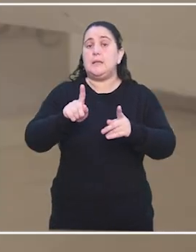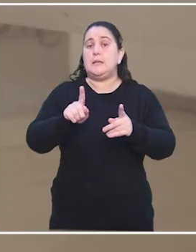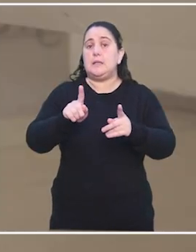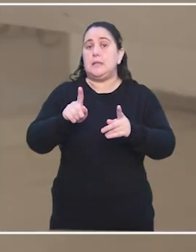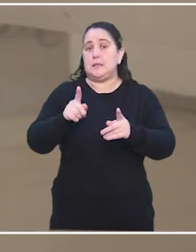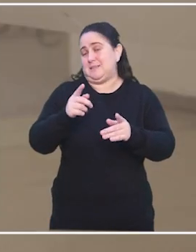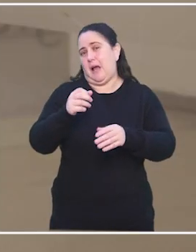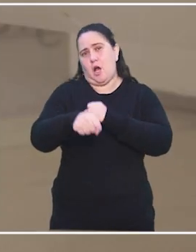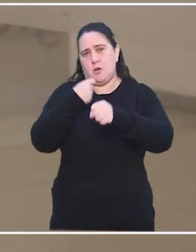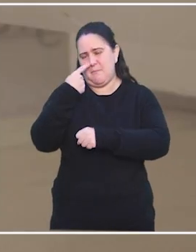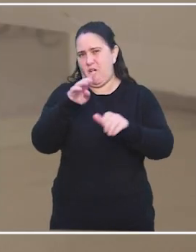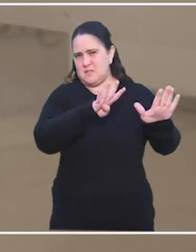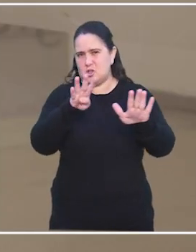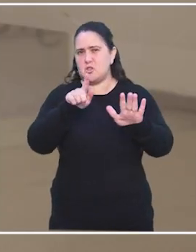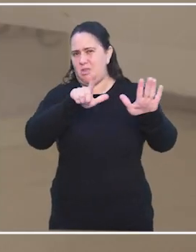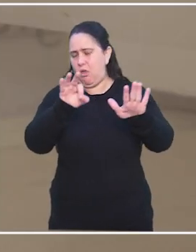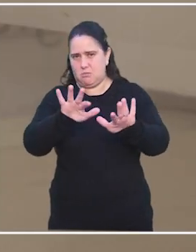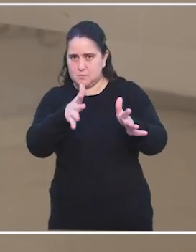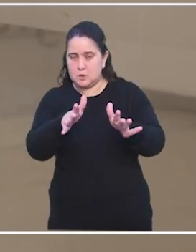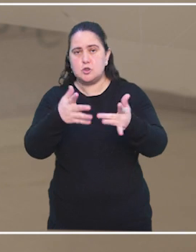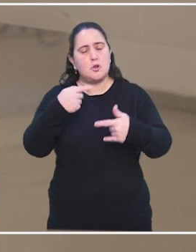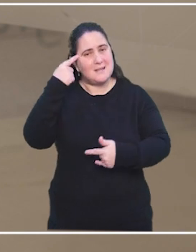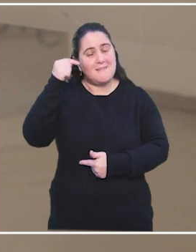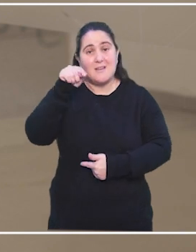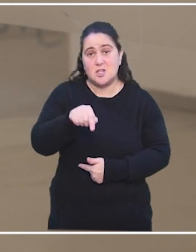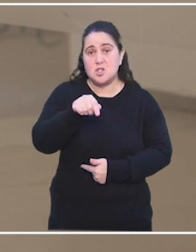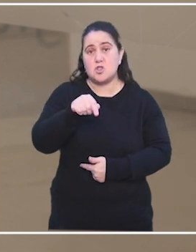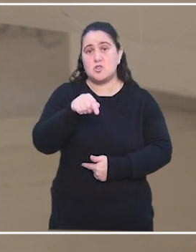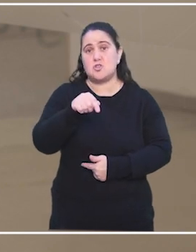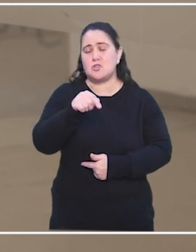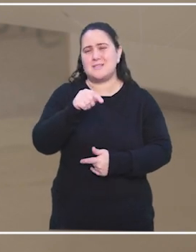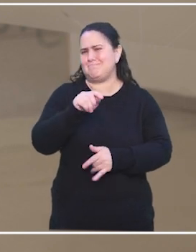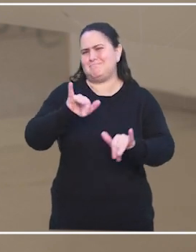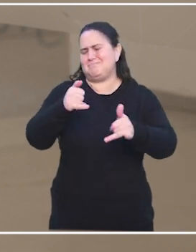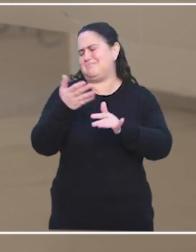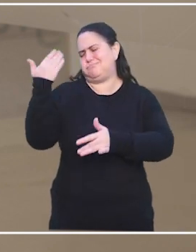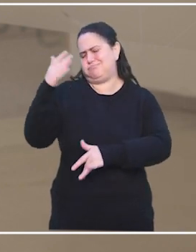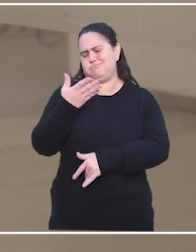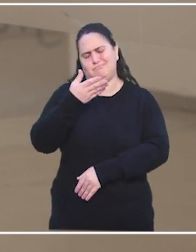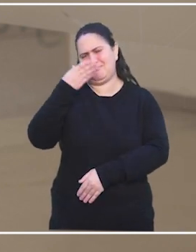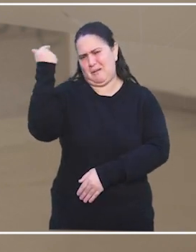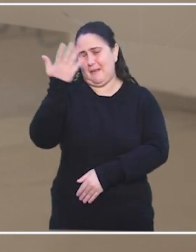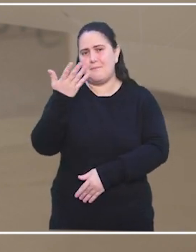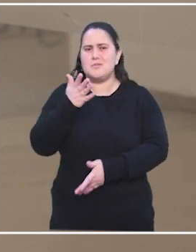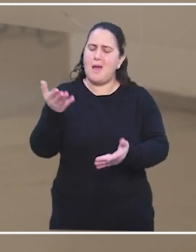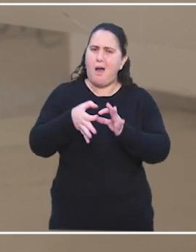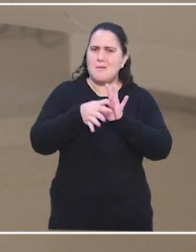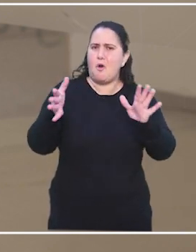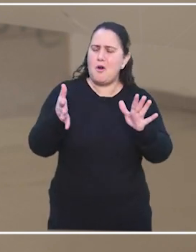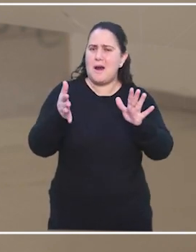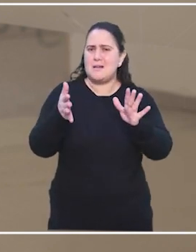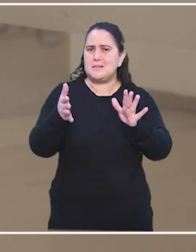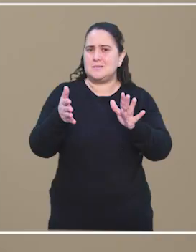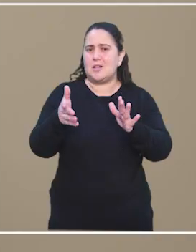hasta los años 70, por ahí, ¿no? Yo consideraba que esto era algo superado. O sea que hasta ahora, bueno, la democracia, como